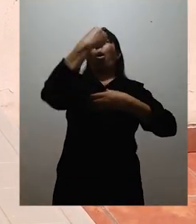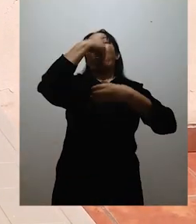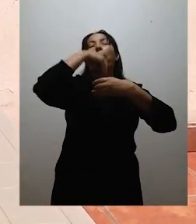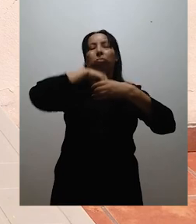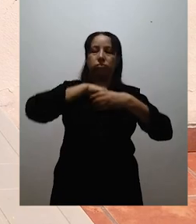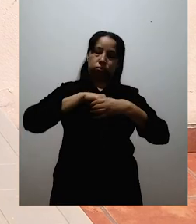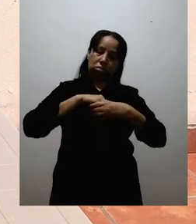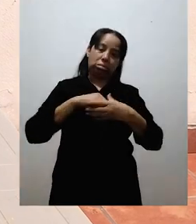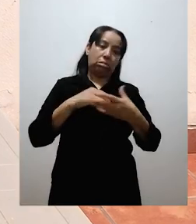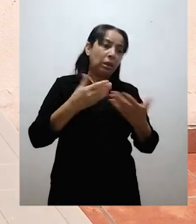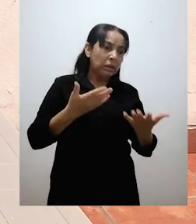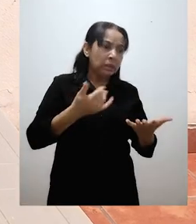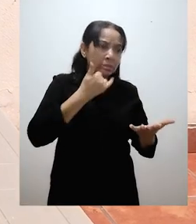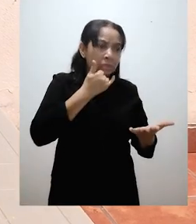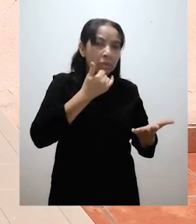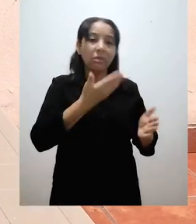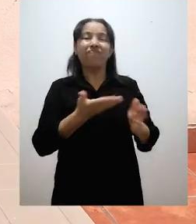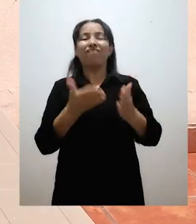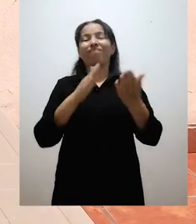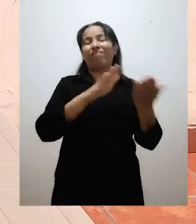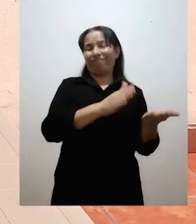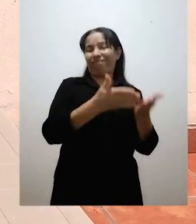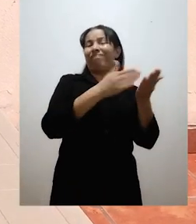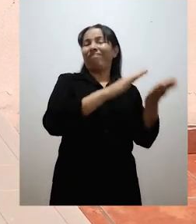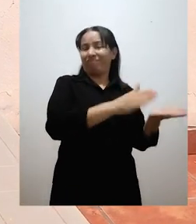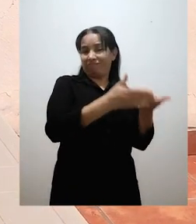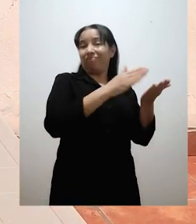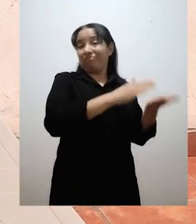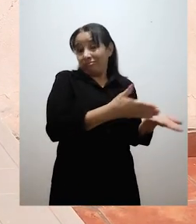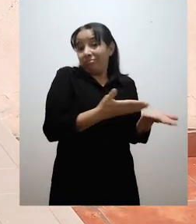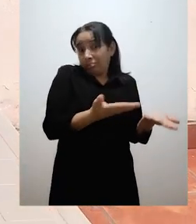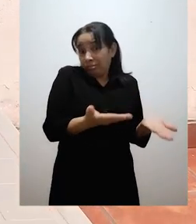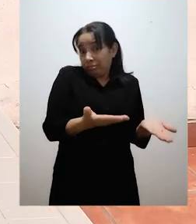bien importante que nosotros cuidemos nuestro planeta.